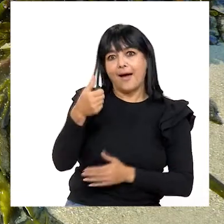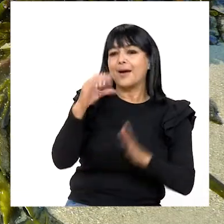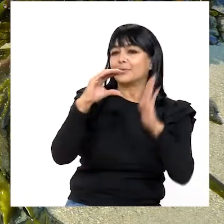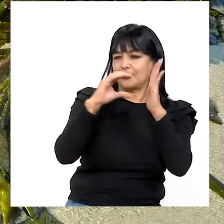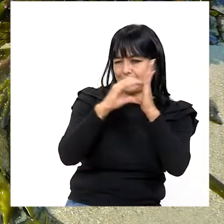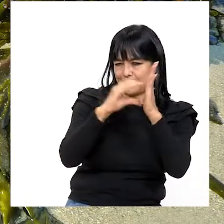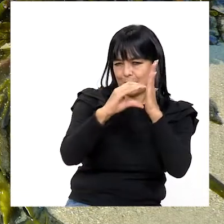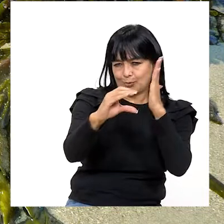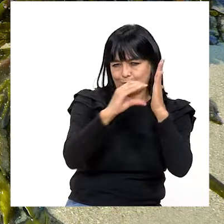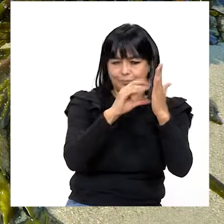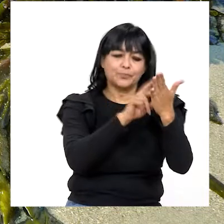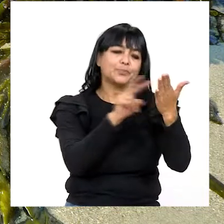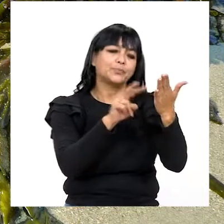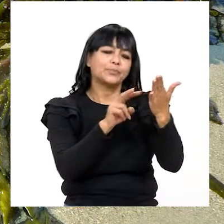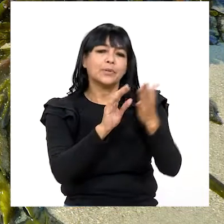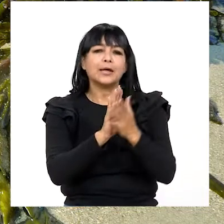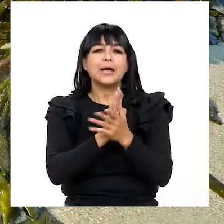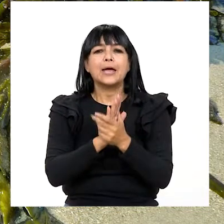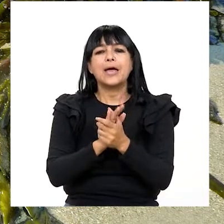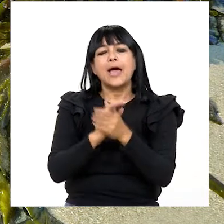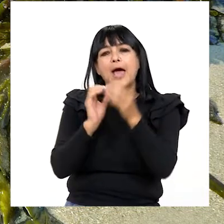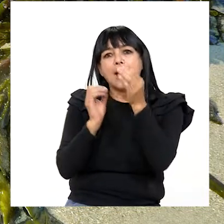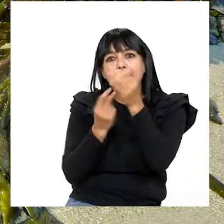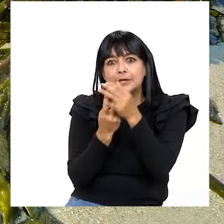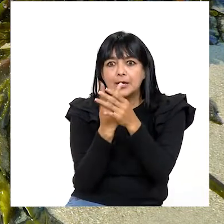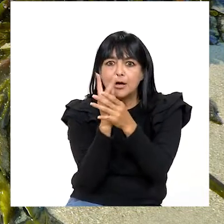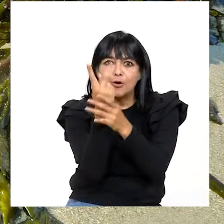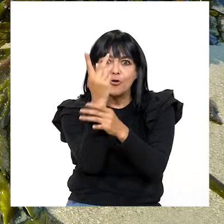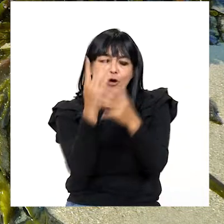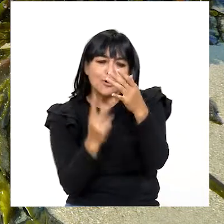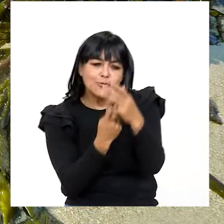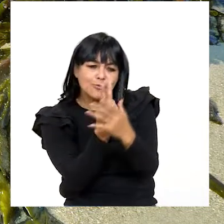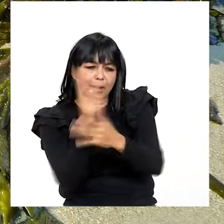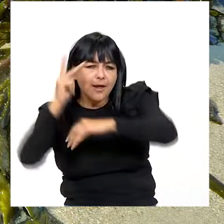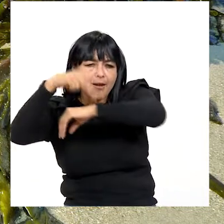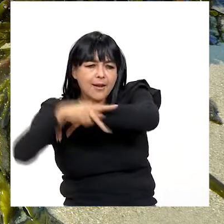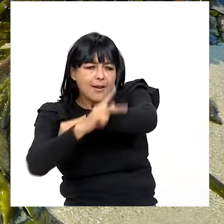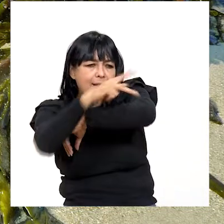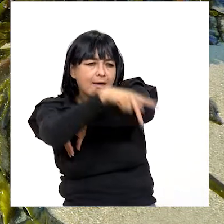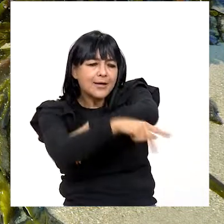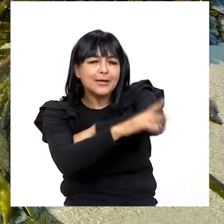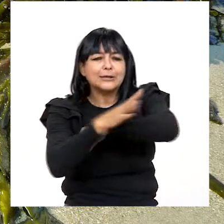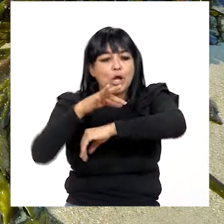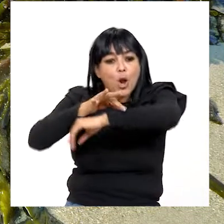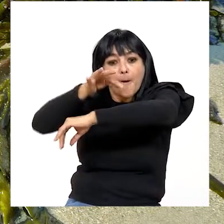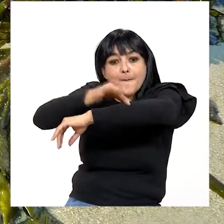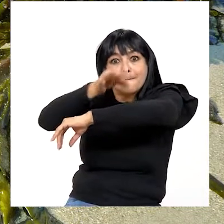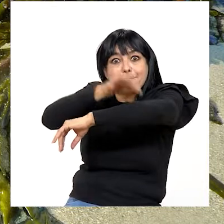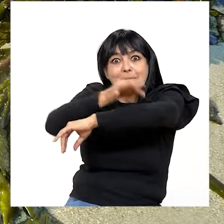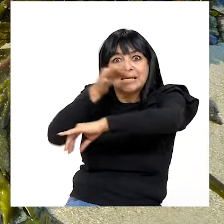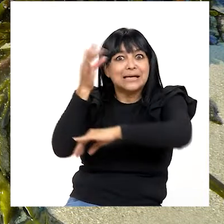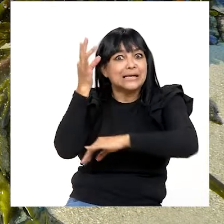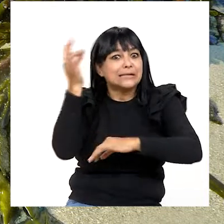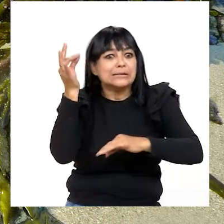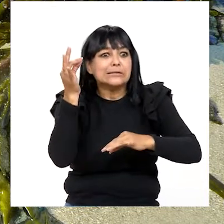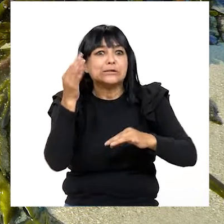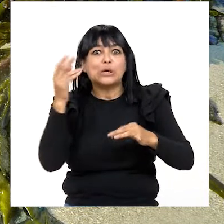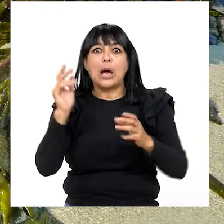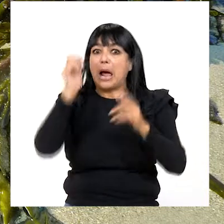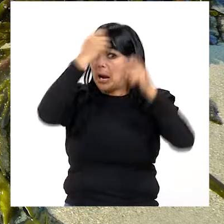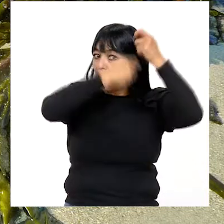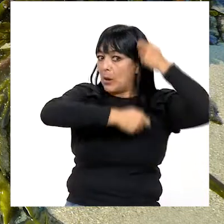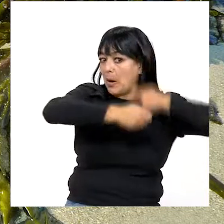Greguerías Fragmento Las algas que aparecen en la playa son los pelos que se